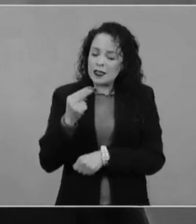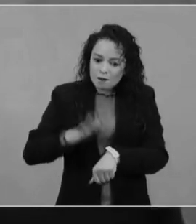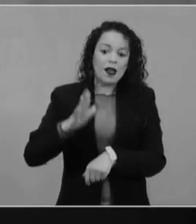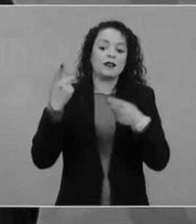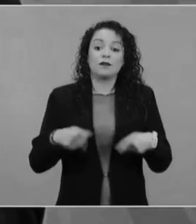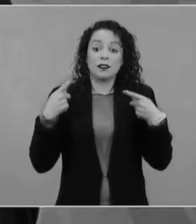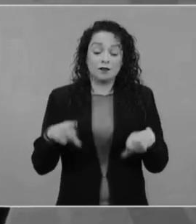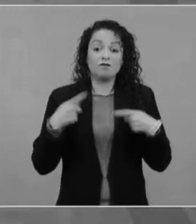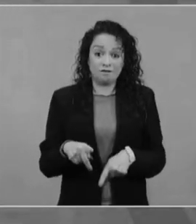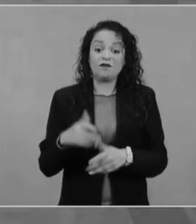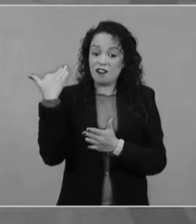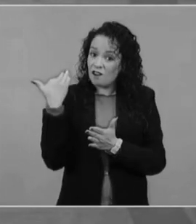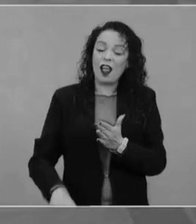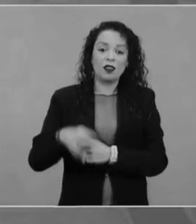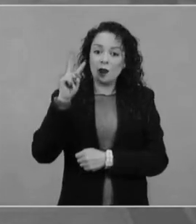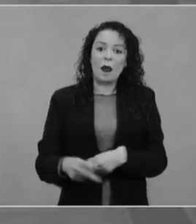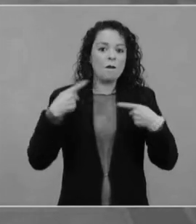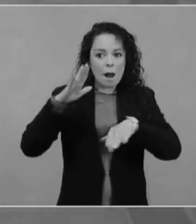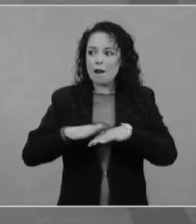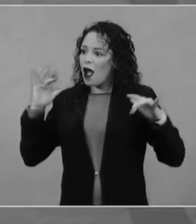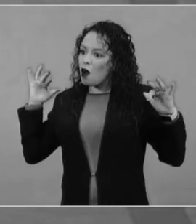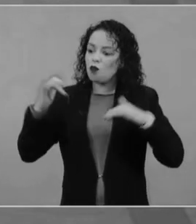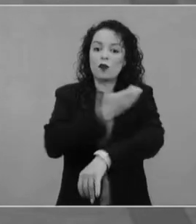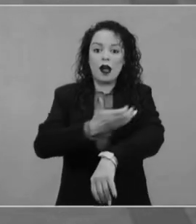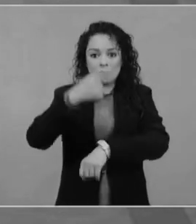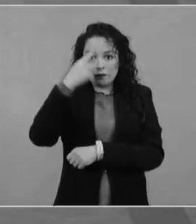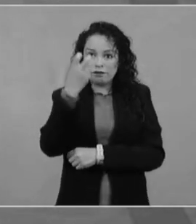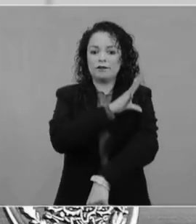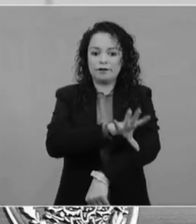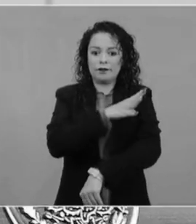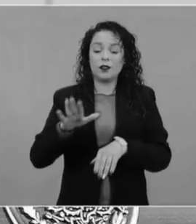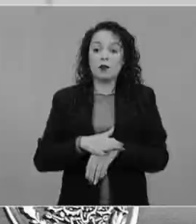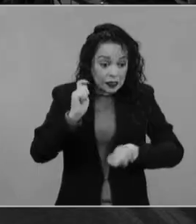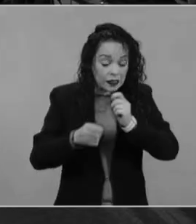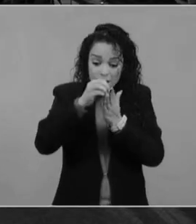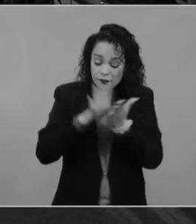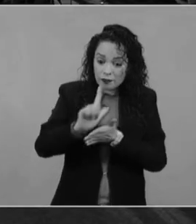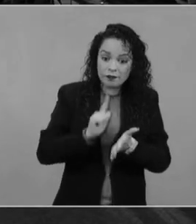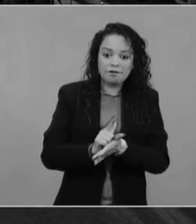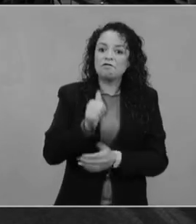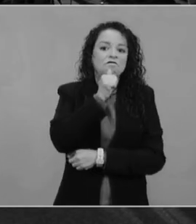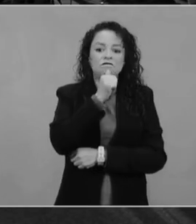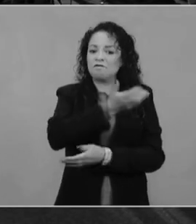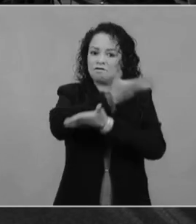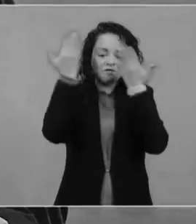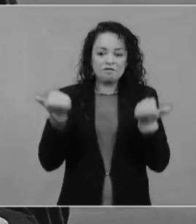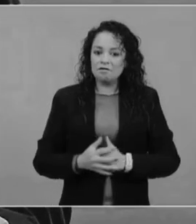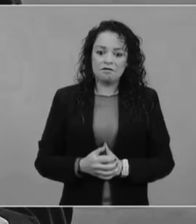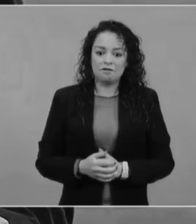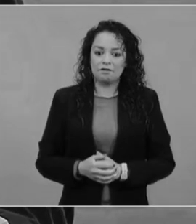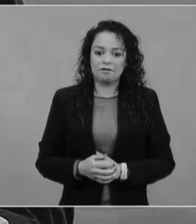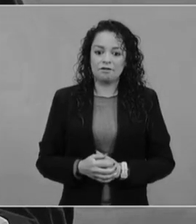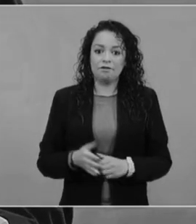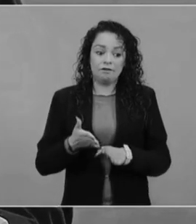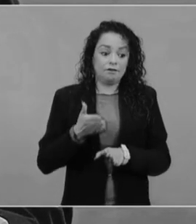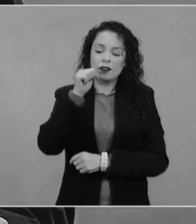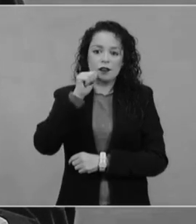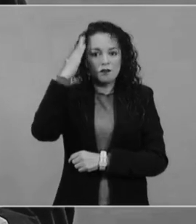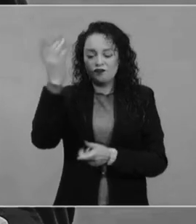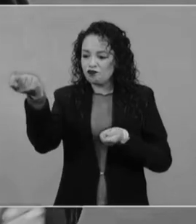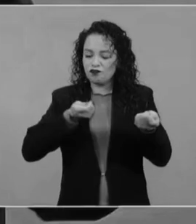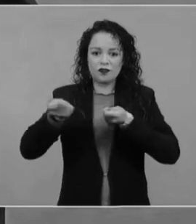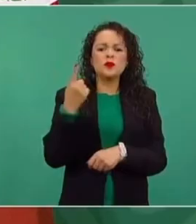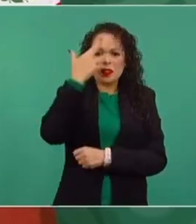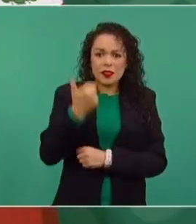No faltó pueblo para detener esas reformas. Como los neoliberales tenían el control absoluto de los medios,